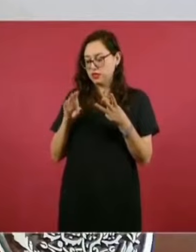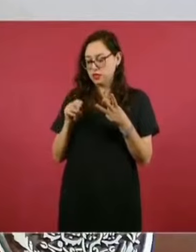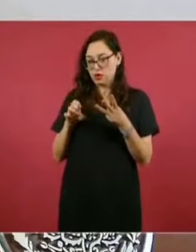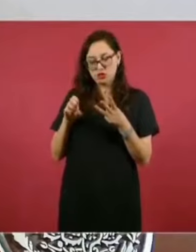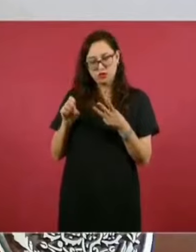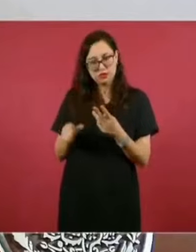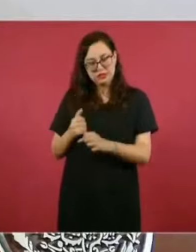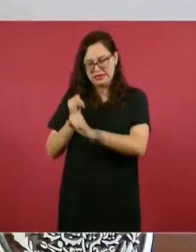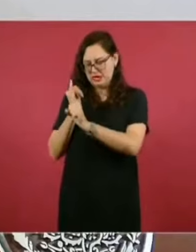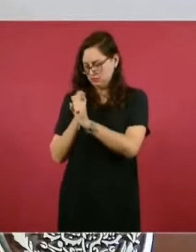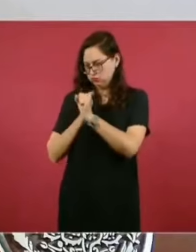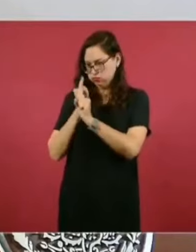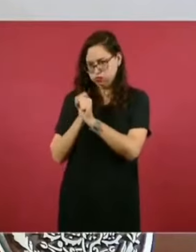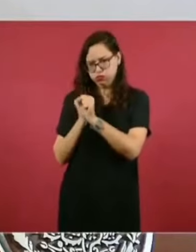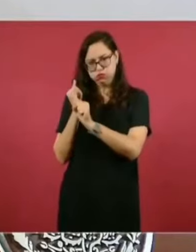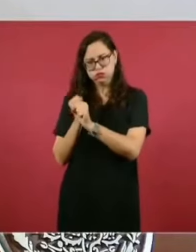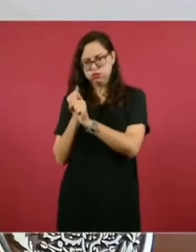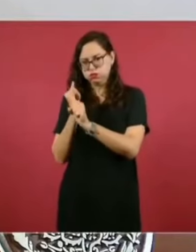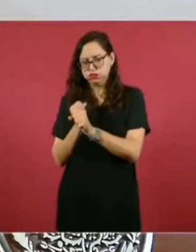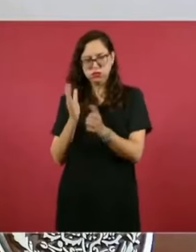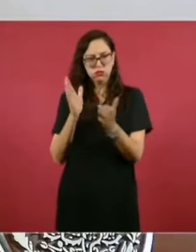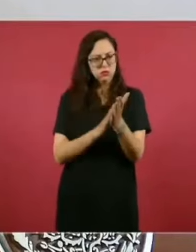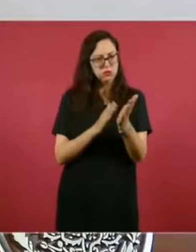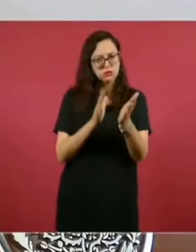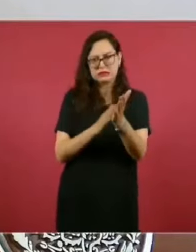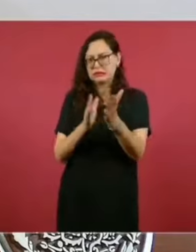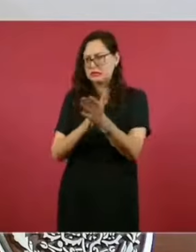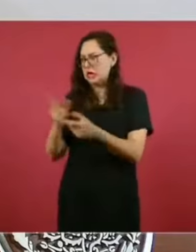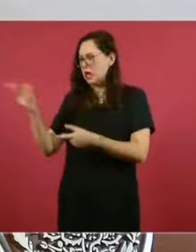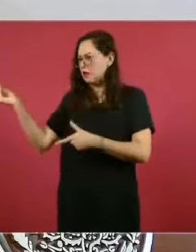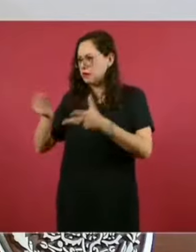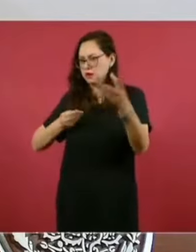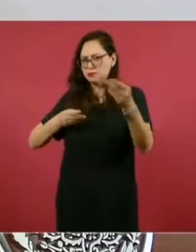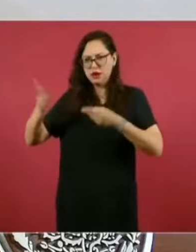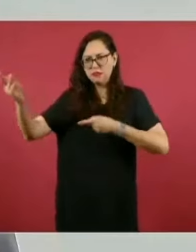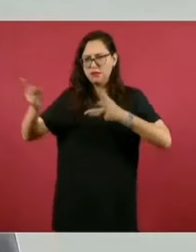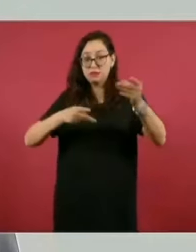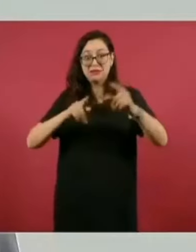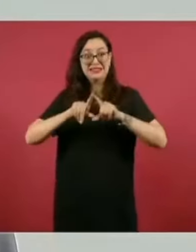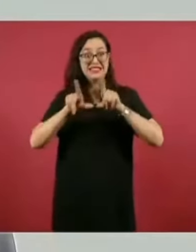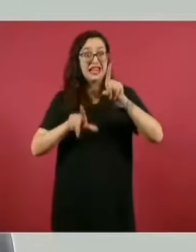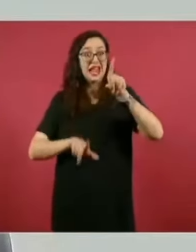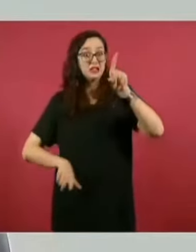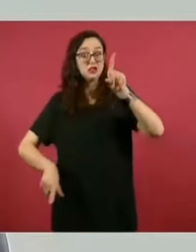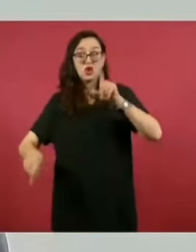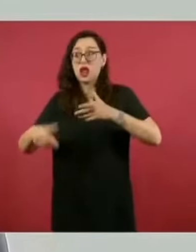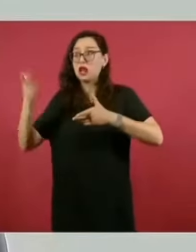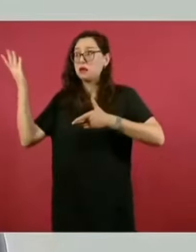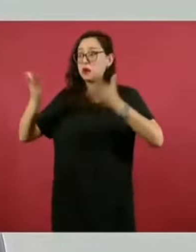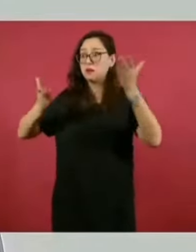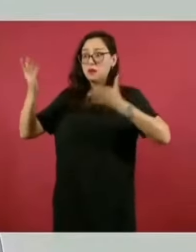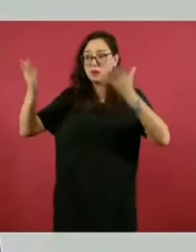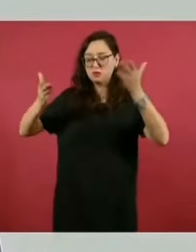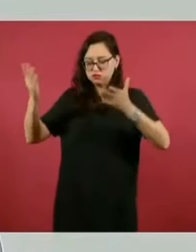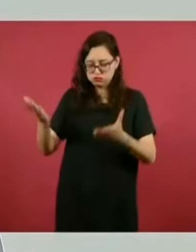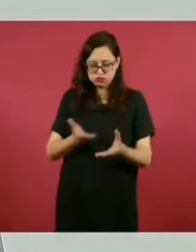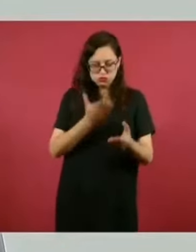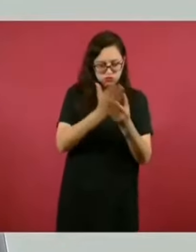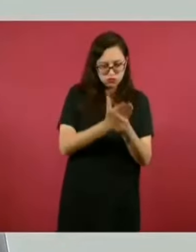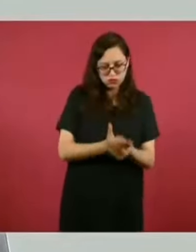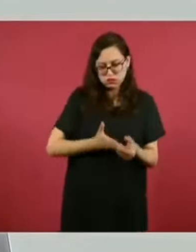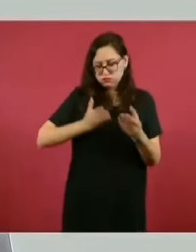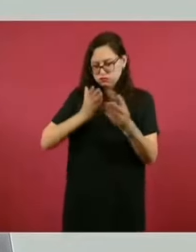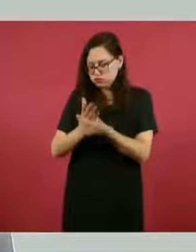que estaban dispersos en sus oficinas por toda la República y las presentaron ante las